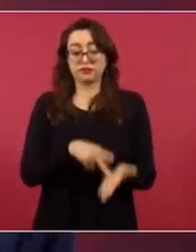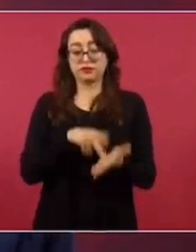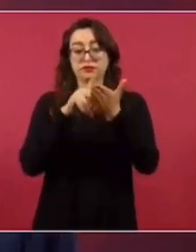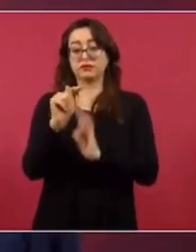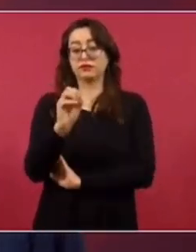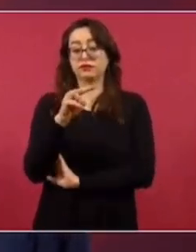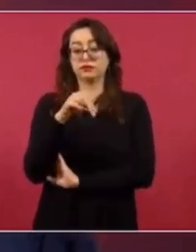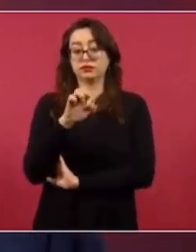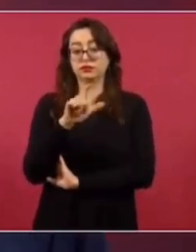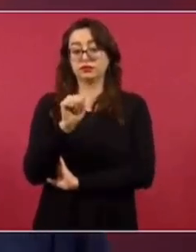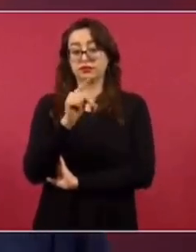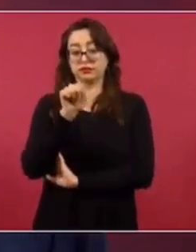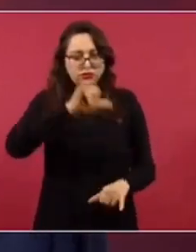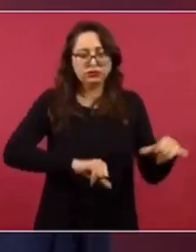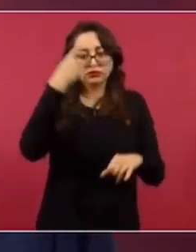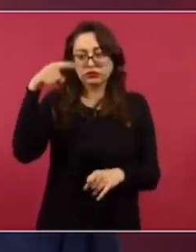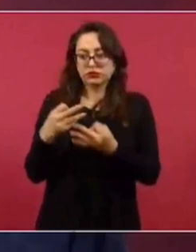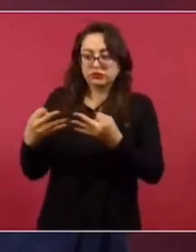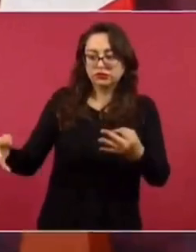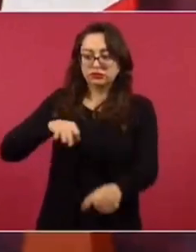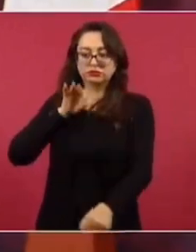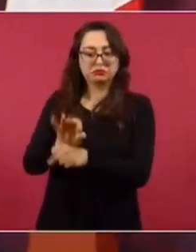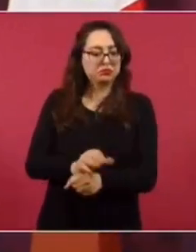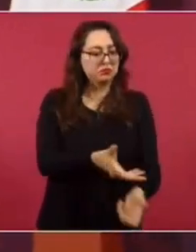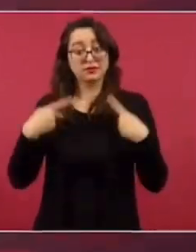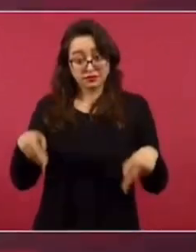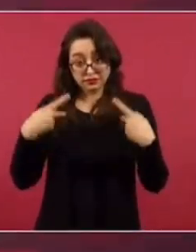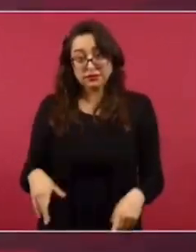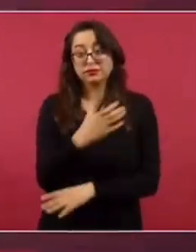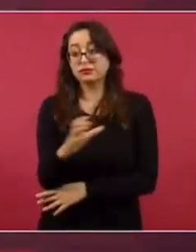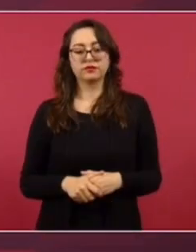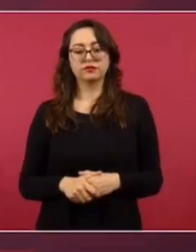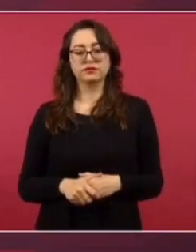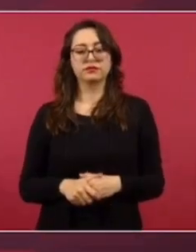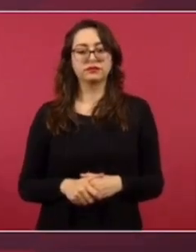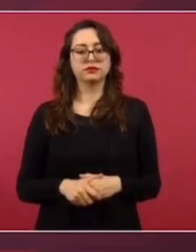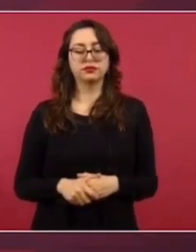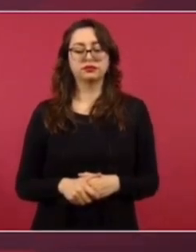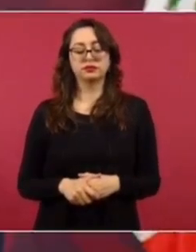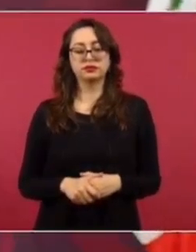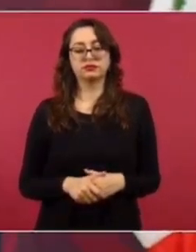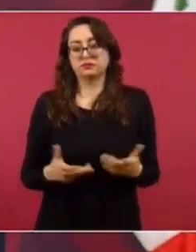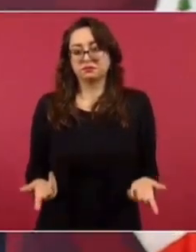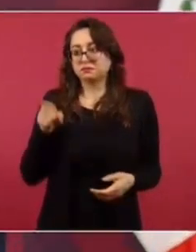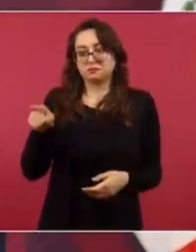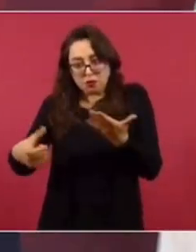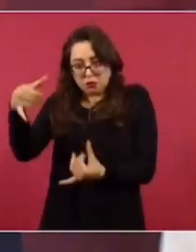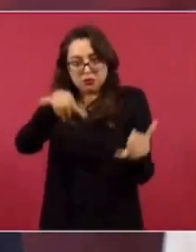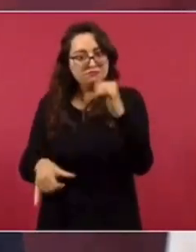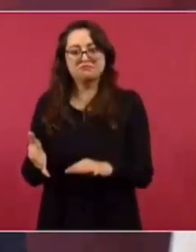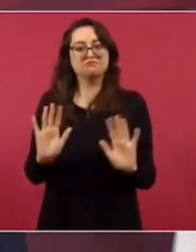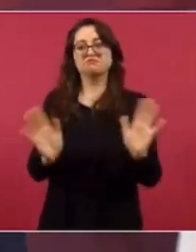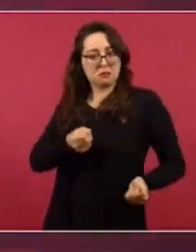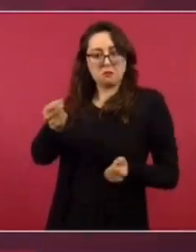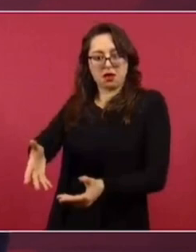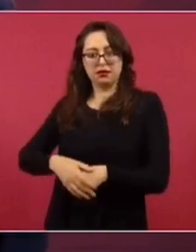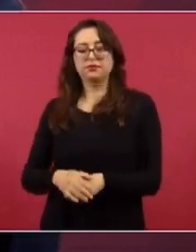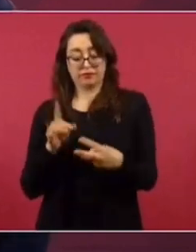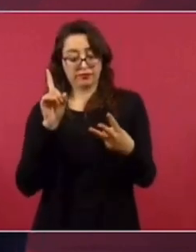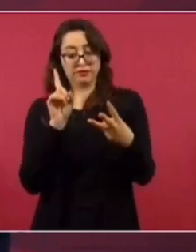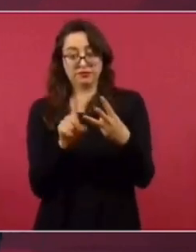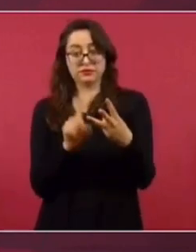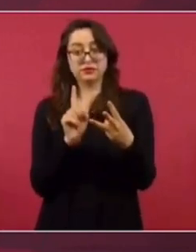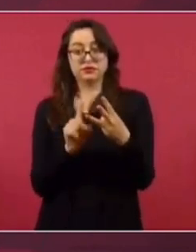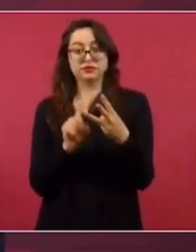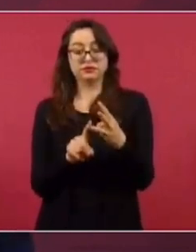de manera gratuita, a dos millones de productores, directo. Eso es apoyo directo. Tercero, se le